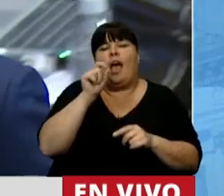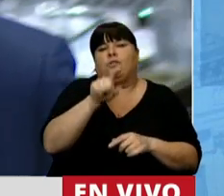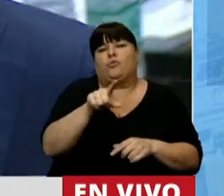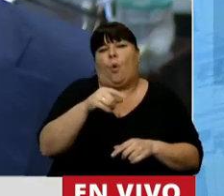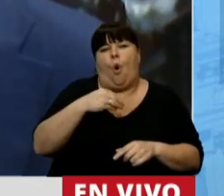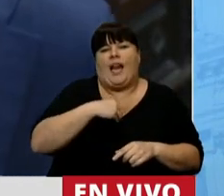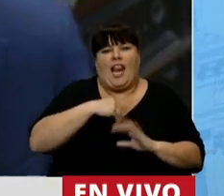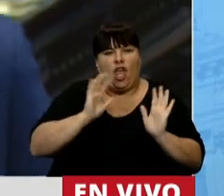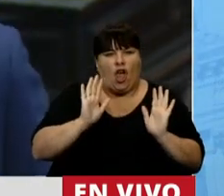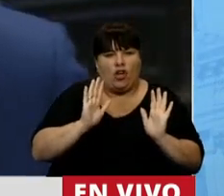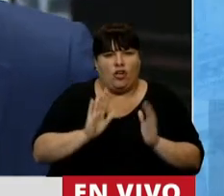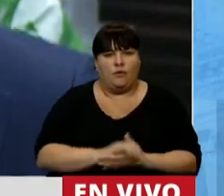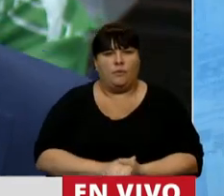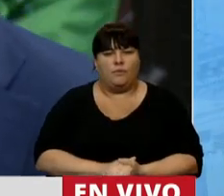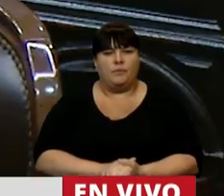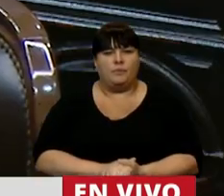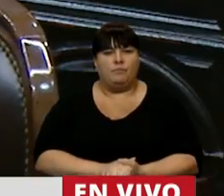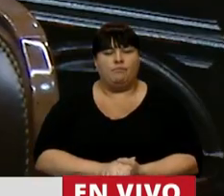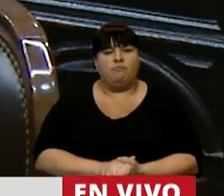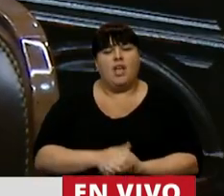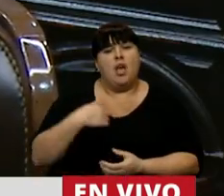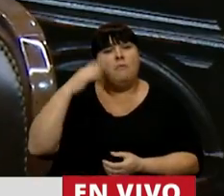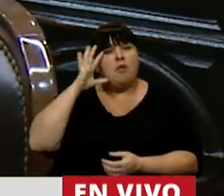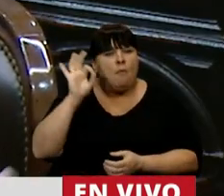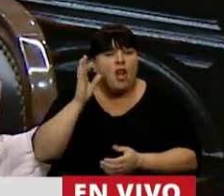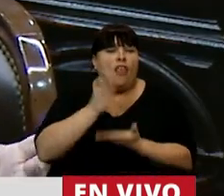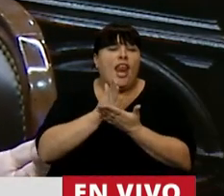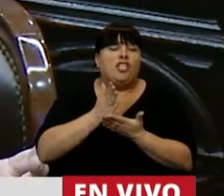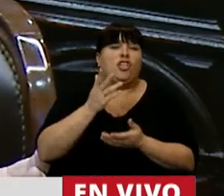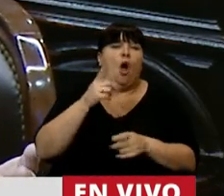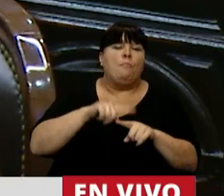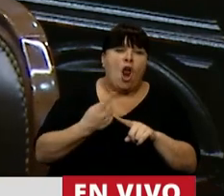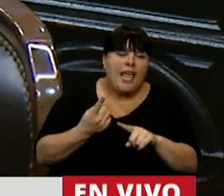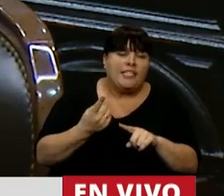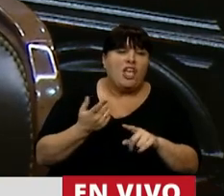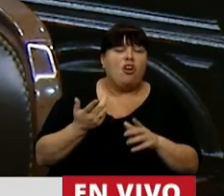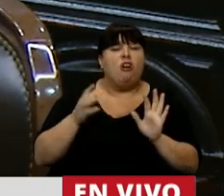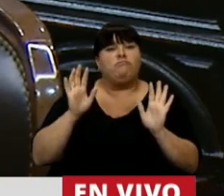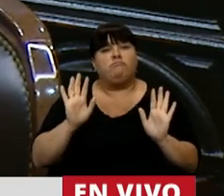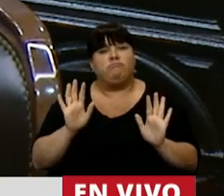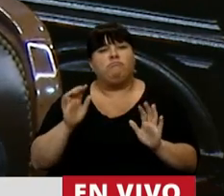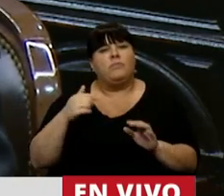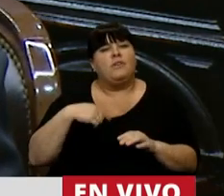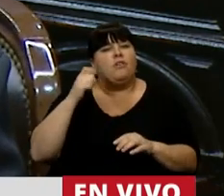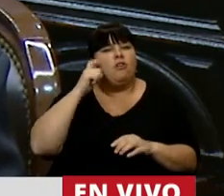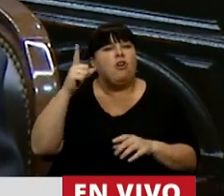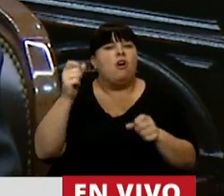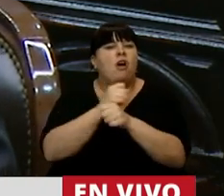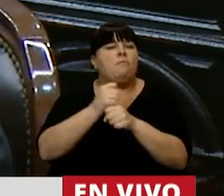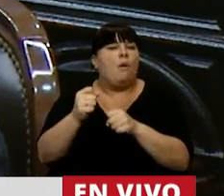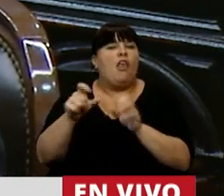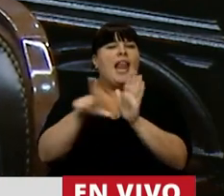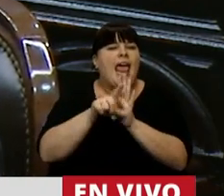religiosas. Desde el punto de vista de los derechos políticos, recién pudimos sancionar